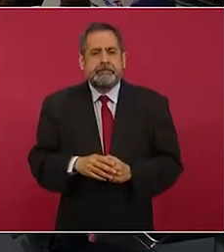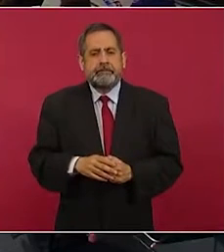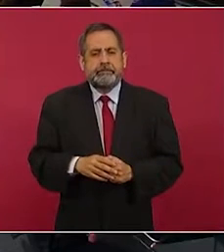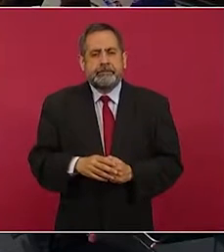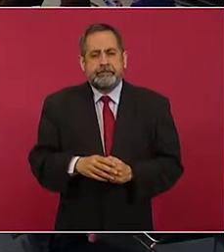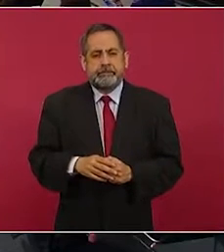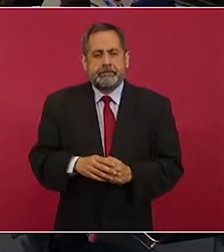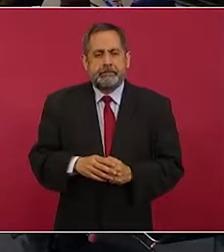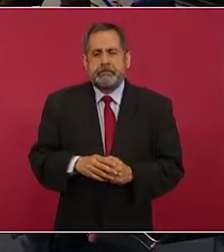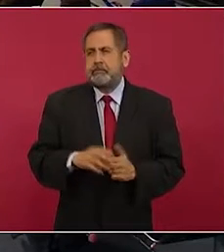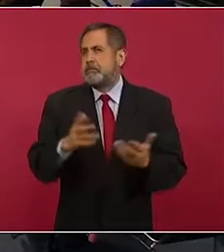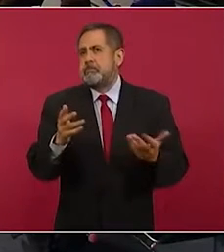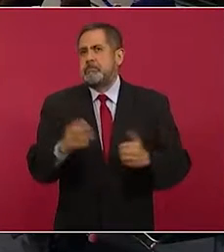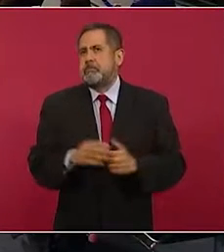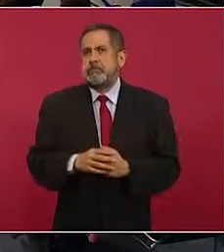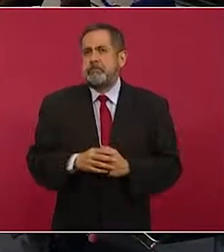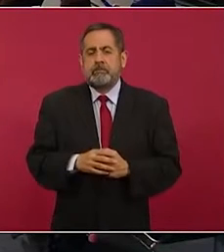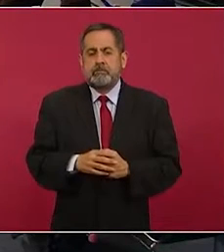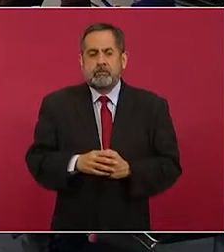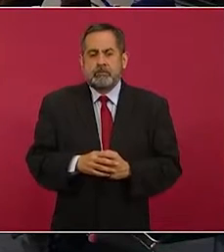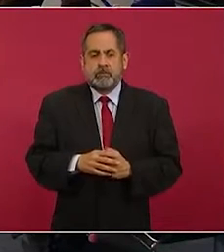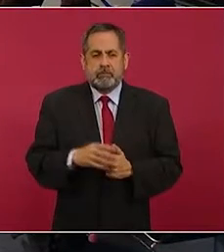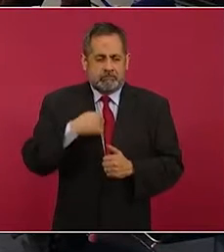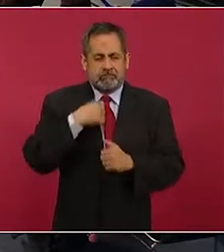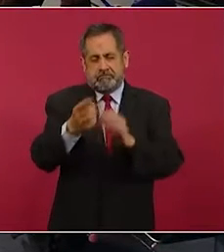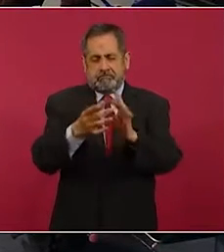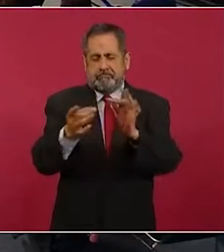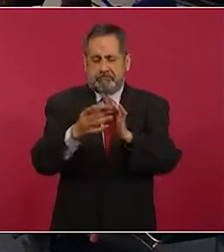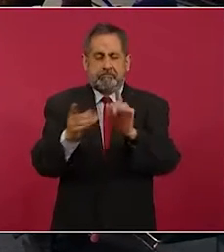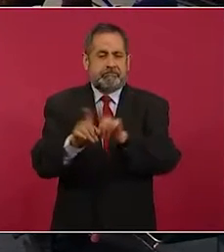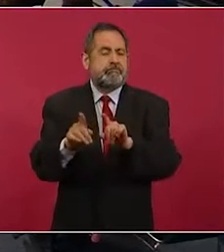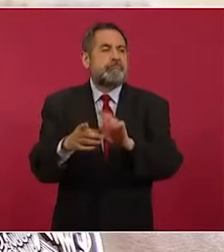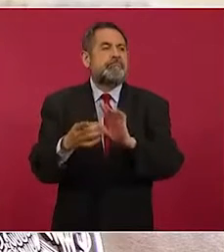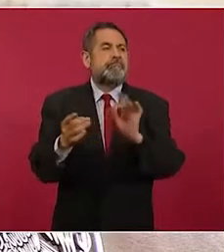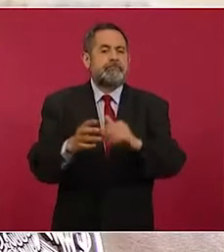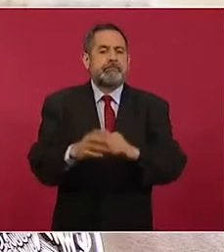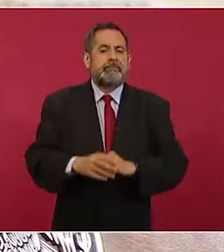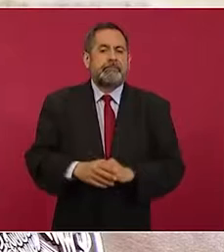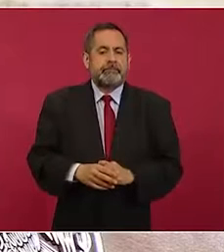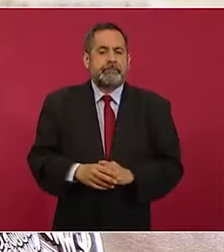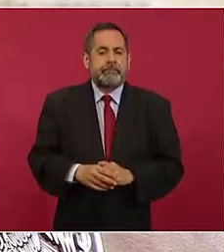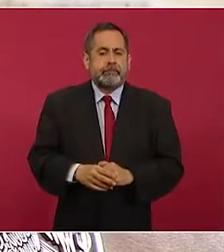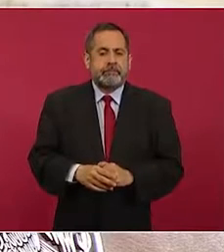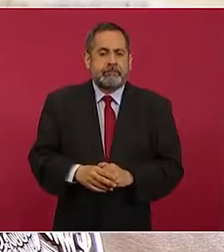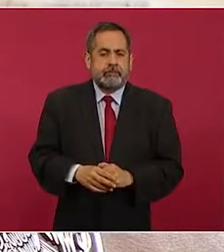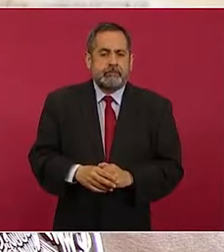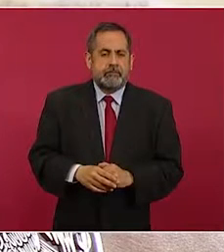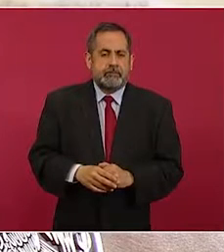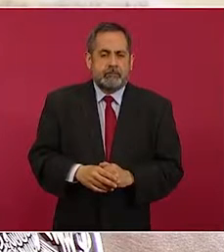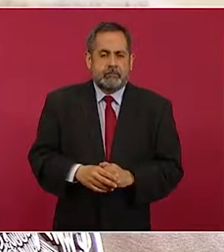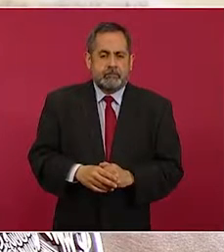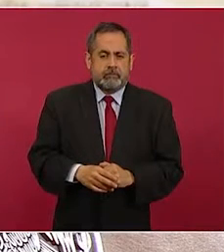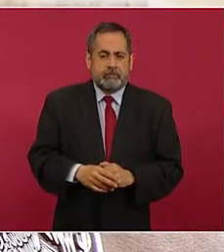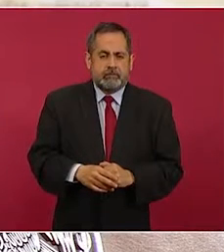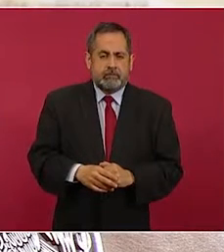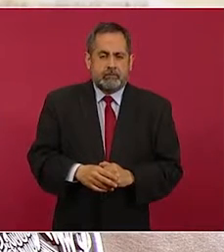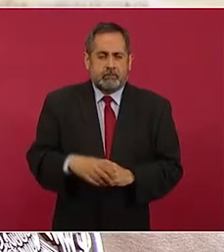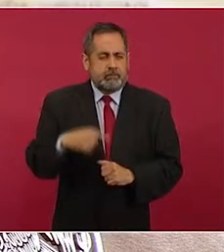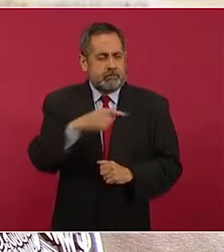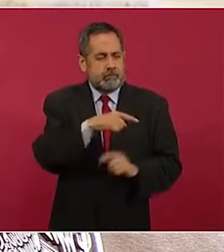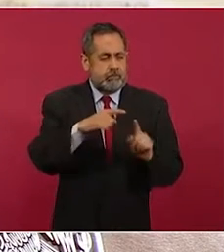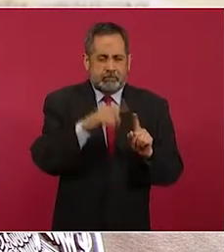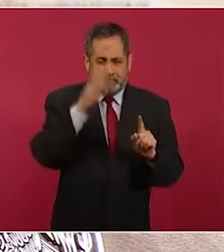O les cuento que el señor